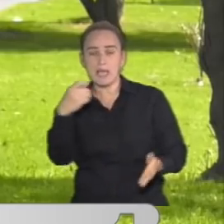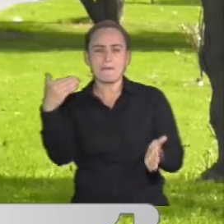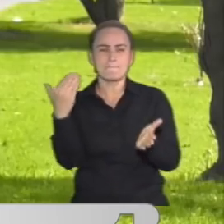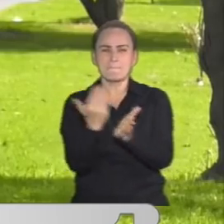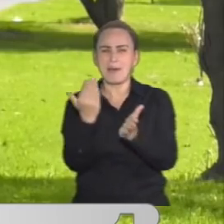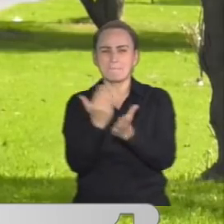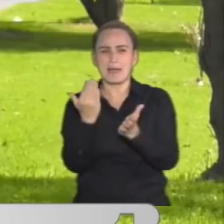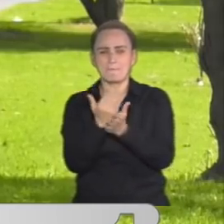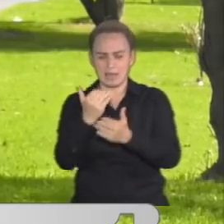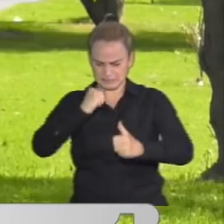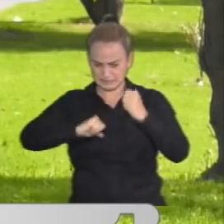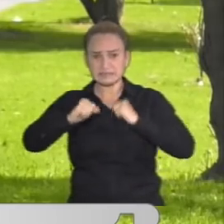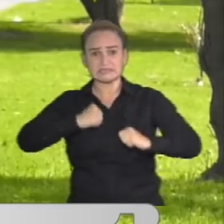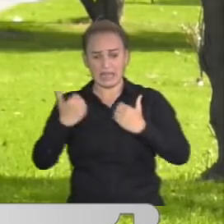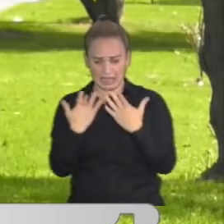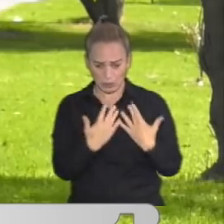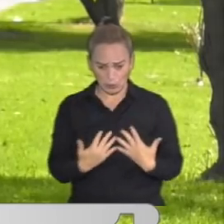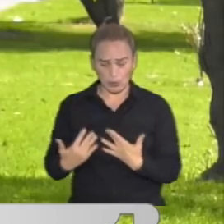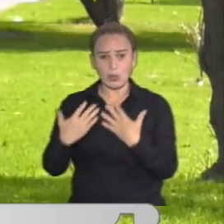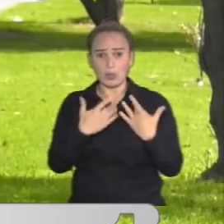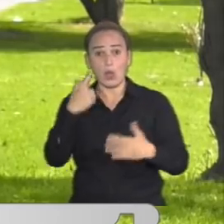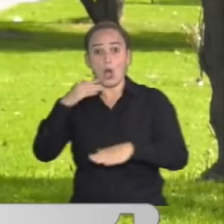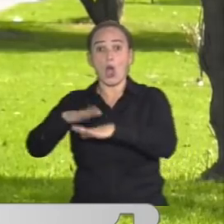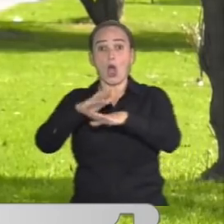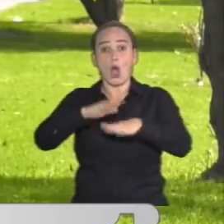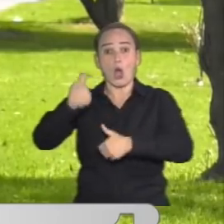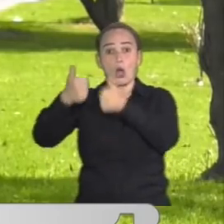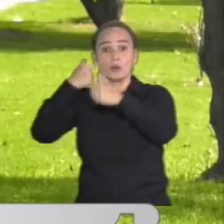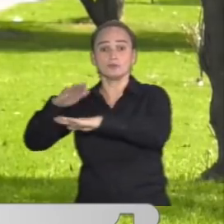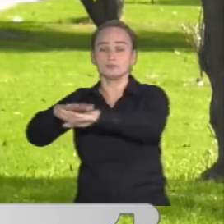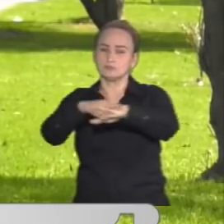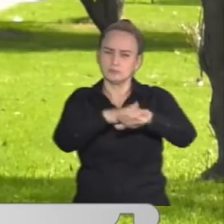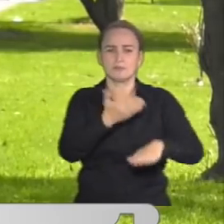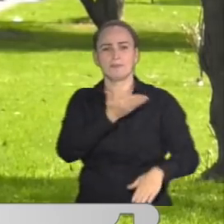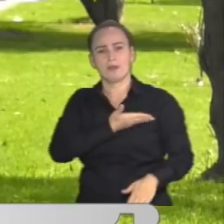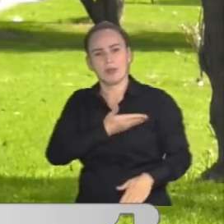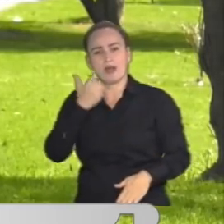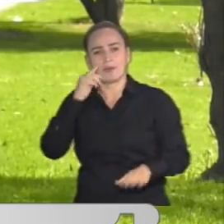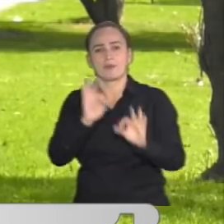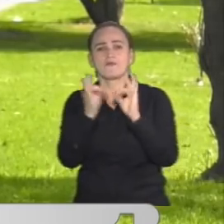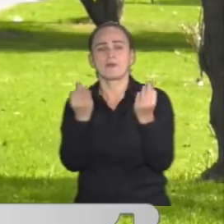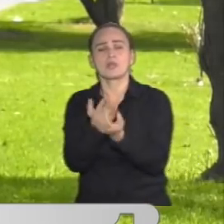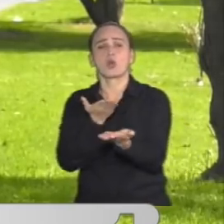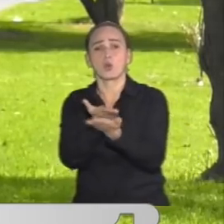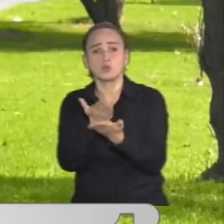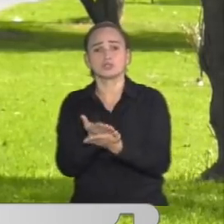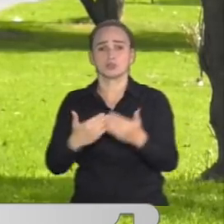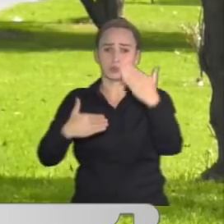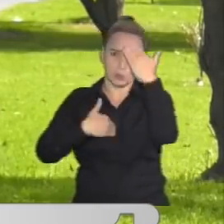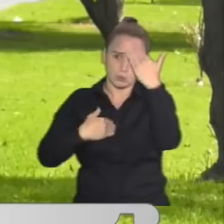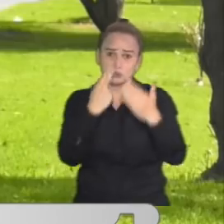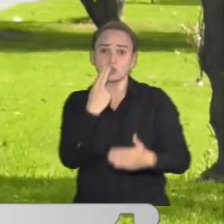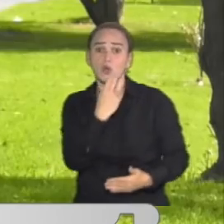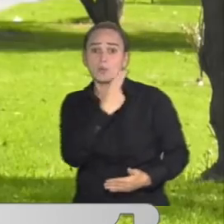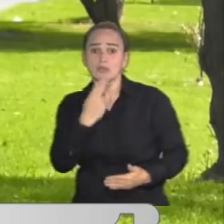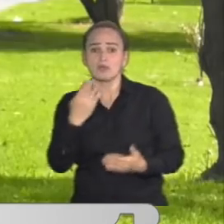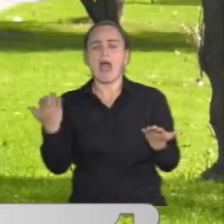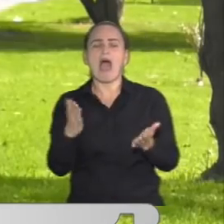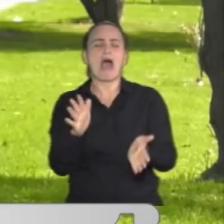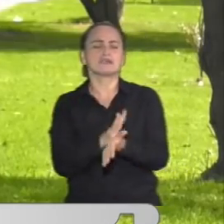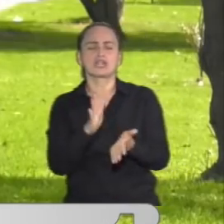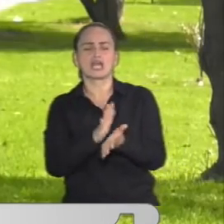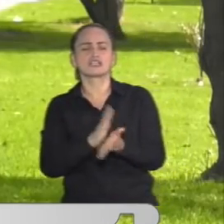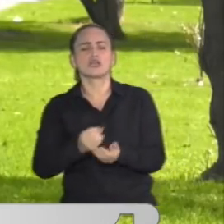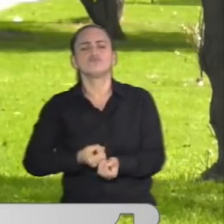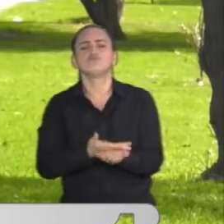afectados. También dicen las autoridades y hacen un llamado a los padres para que tengan un compromiso con sus hijos y no les den artículos